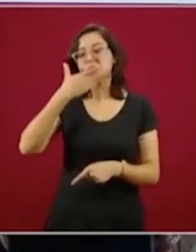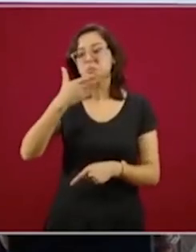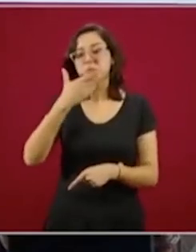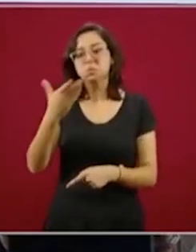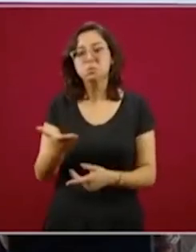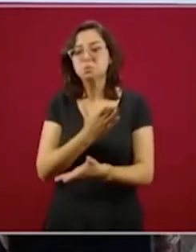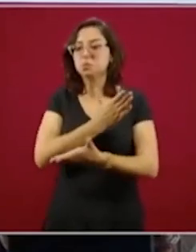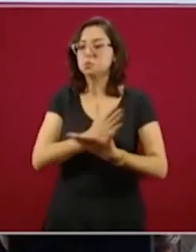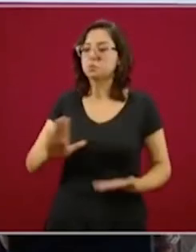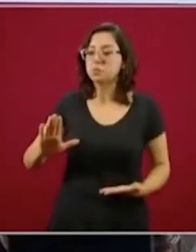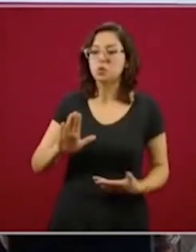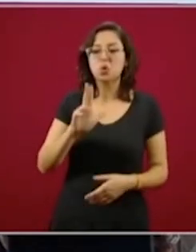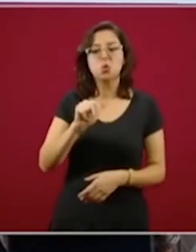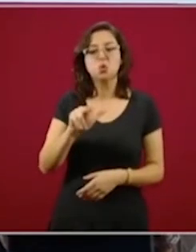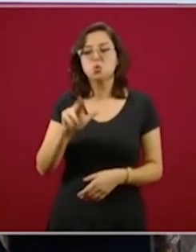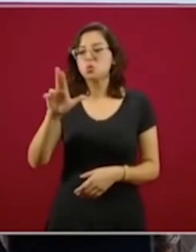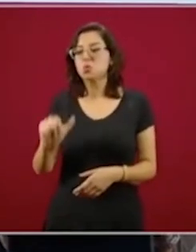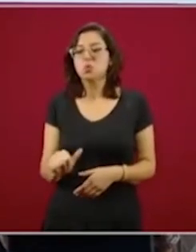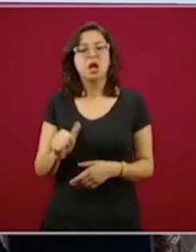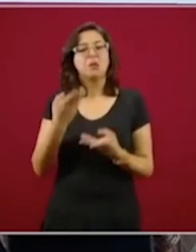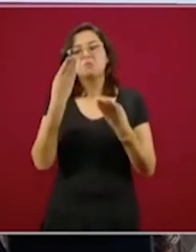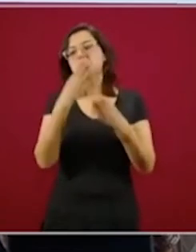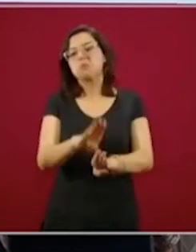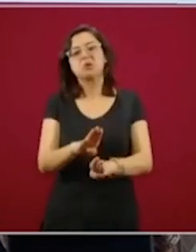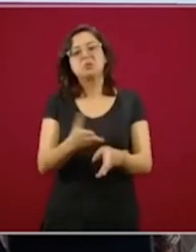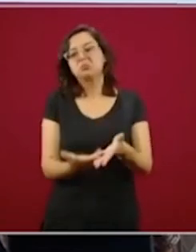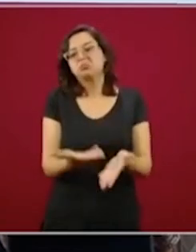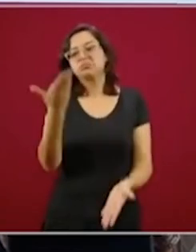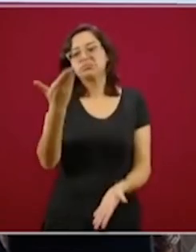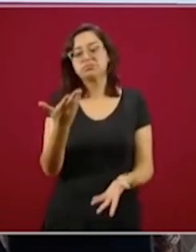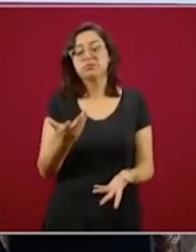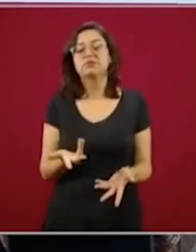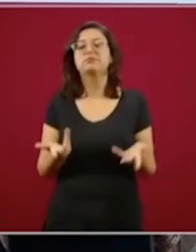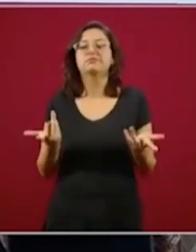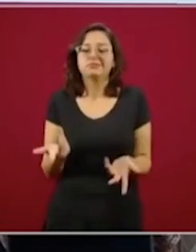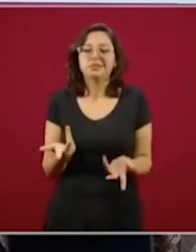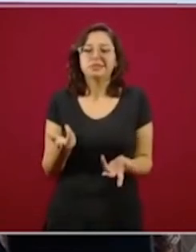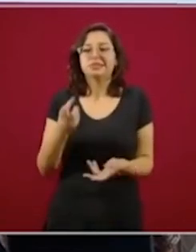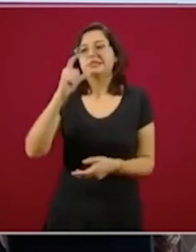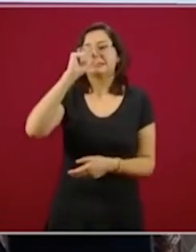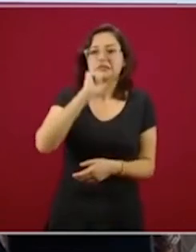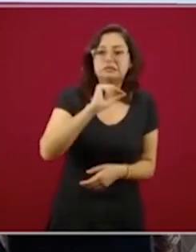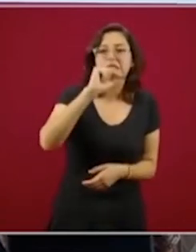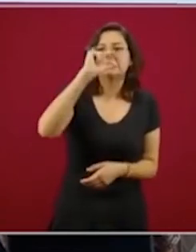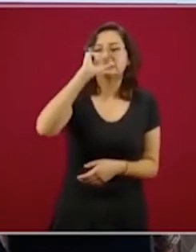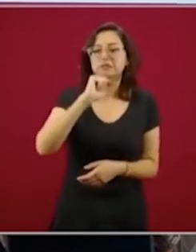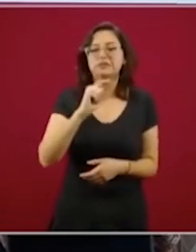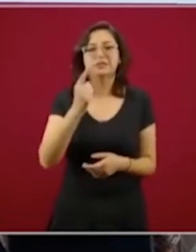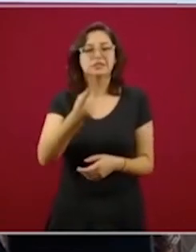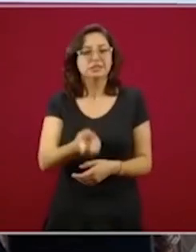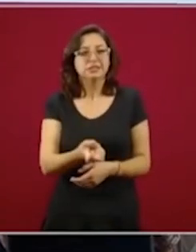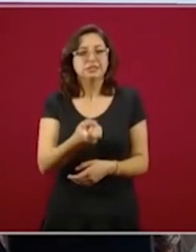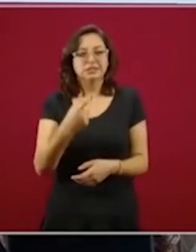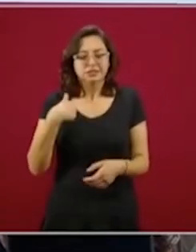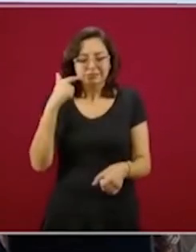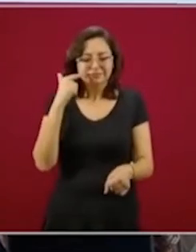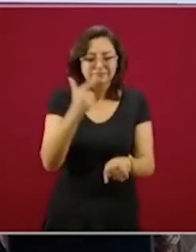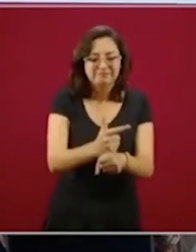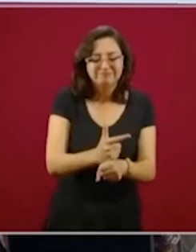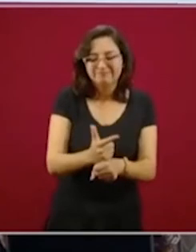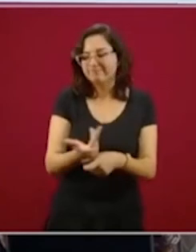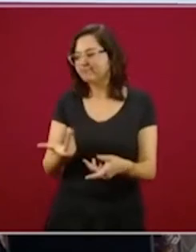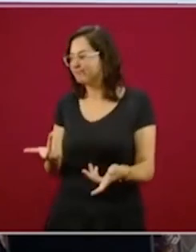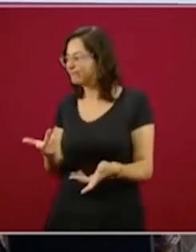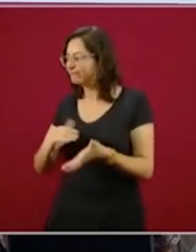exclusión que también alcanzaba al sistema financiero. Entonces, nos dimos a la tarea de empezar a buscar mecanismos y eso es de lo que